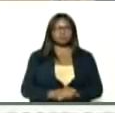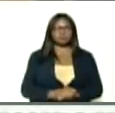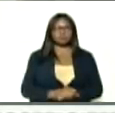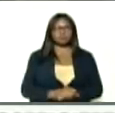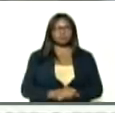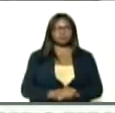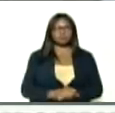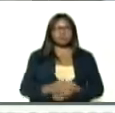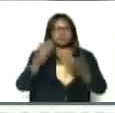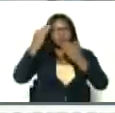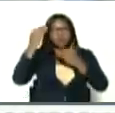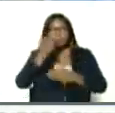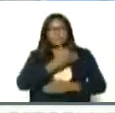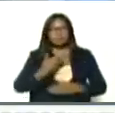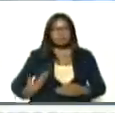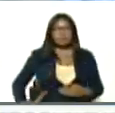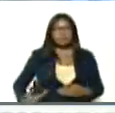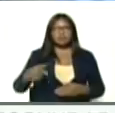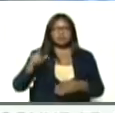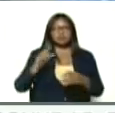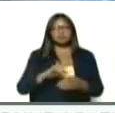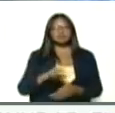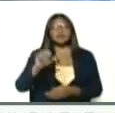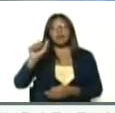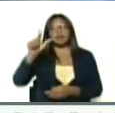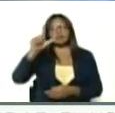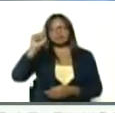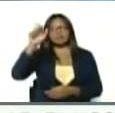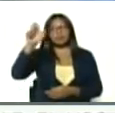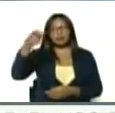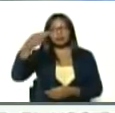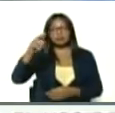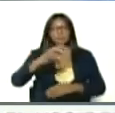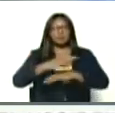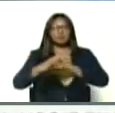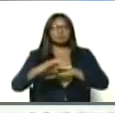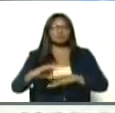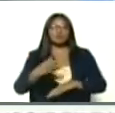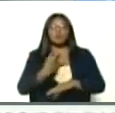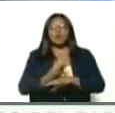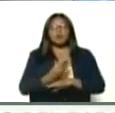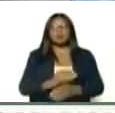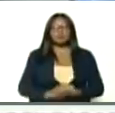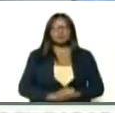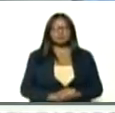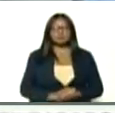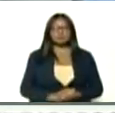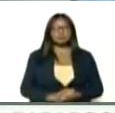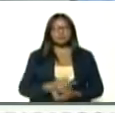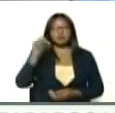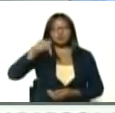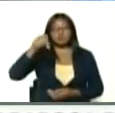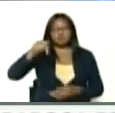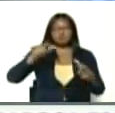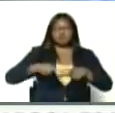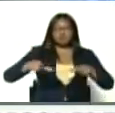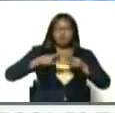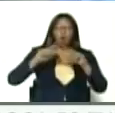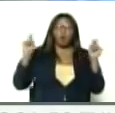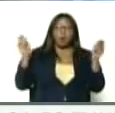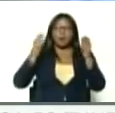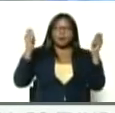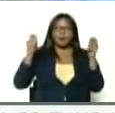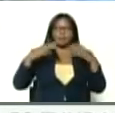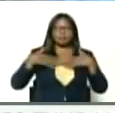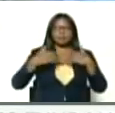Le saludamos, presidente, desde Altagracia, de Orituco, municipio de Monagas. Hoy, en esta jornada